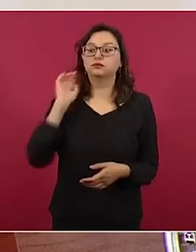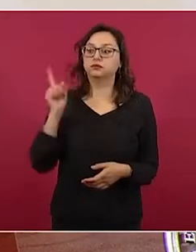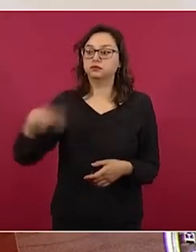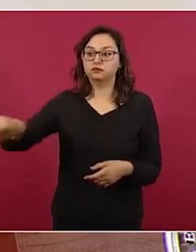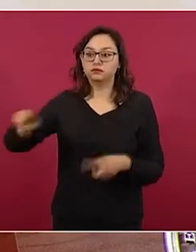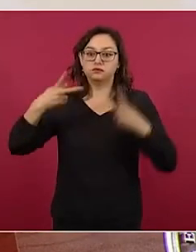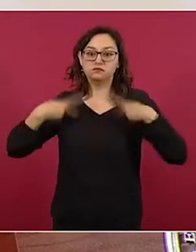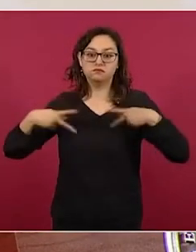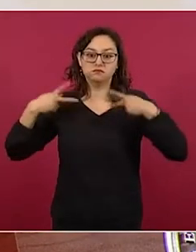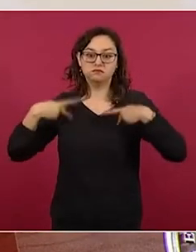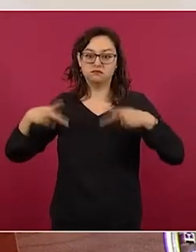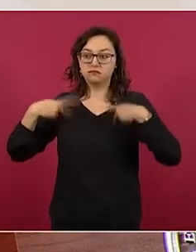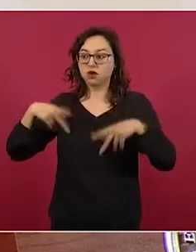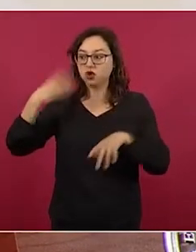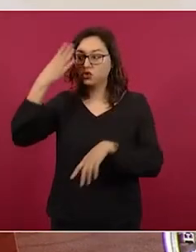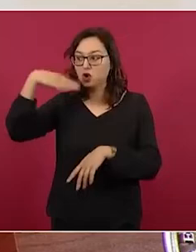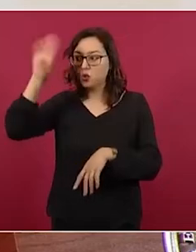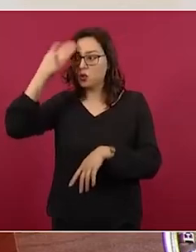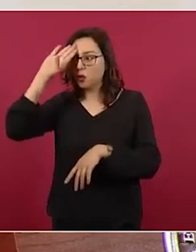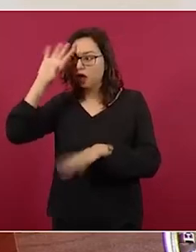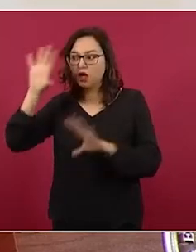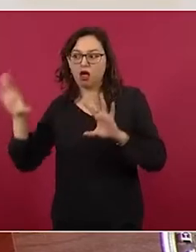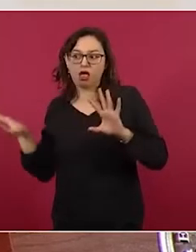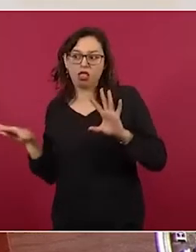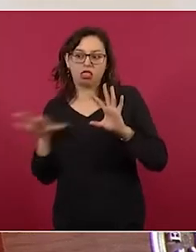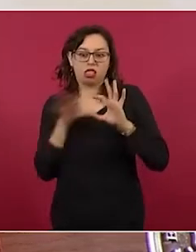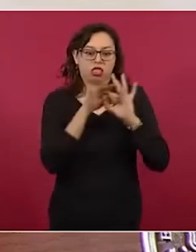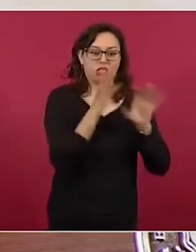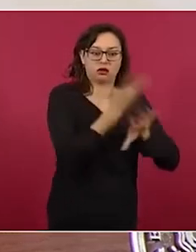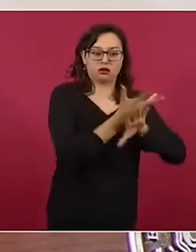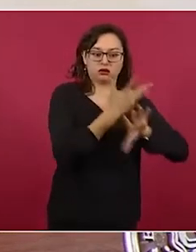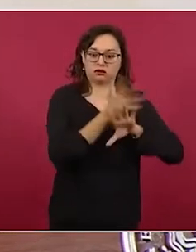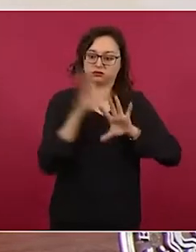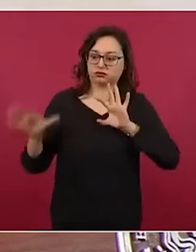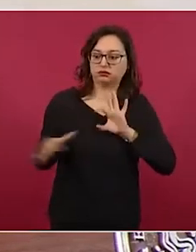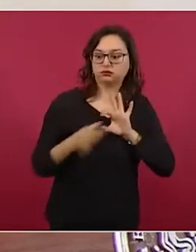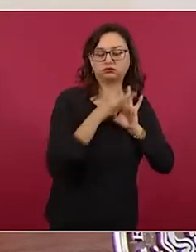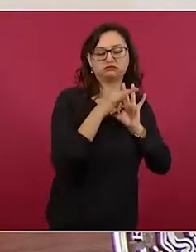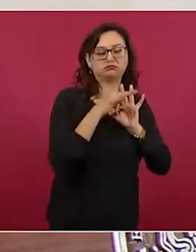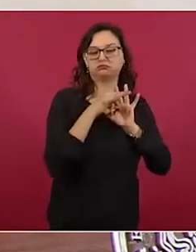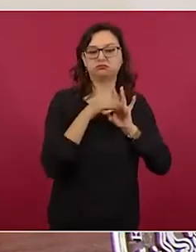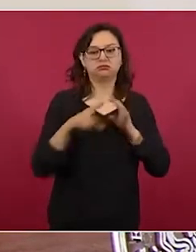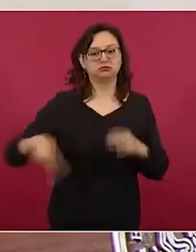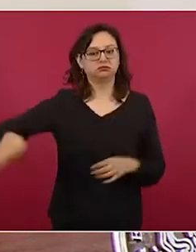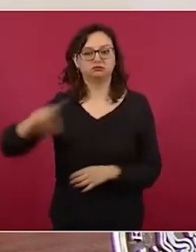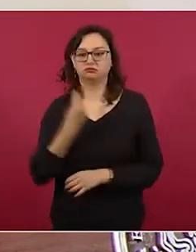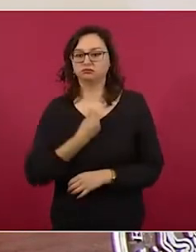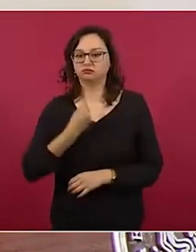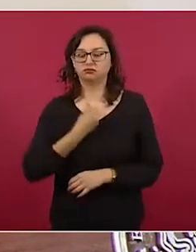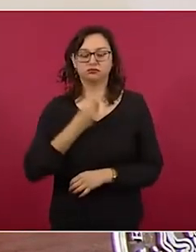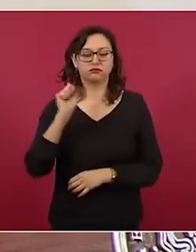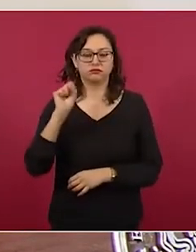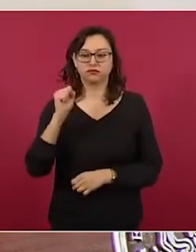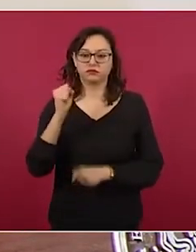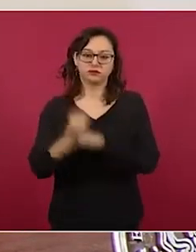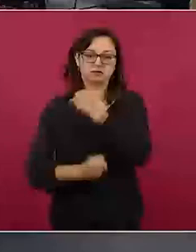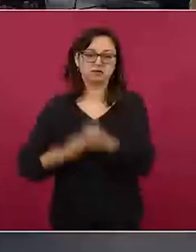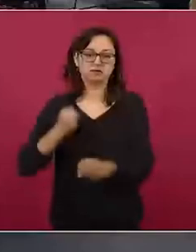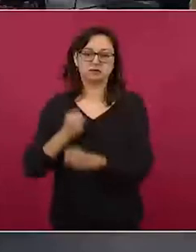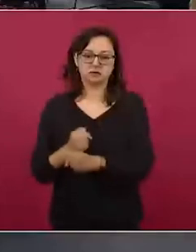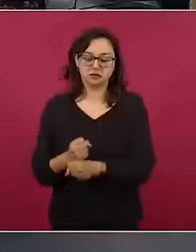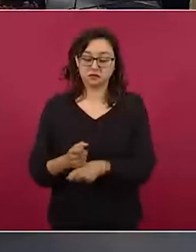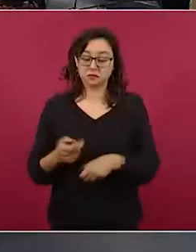pueblo que ha resistido 60 años, pero, como dicen los abogados,